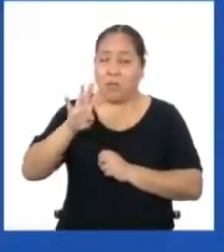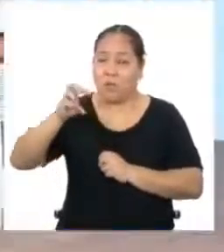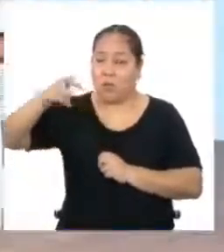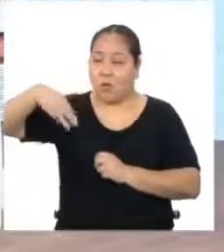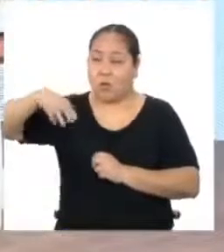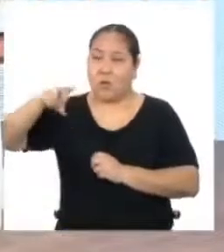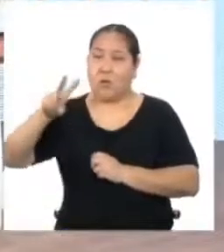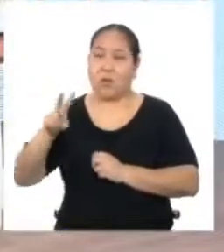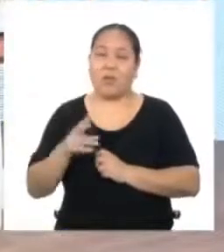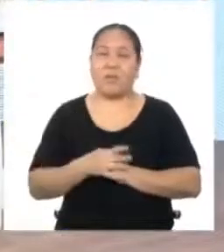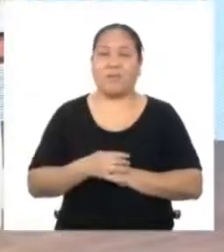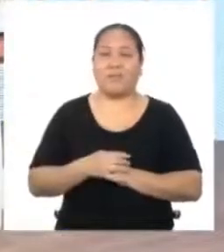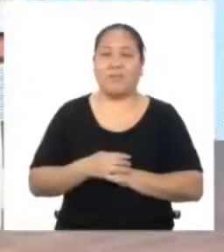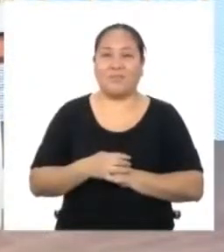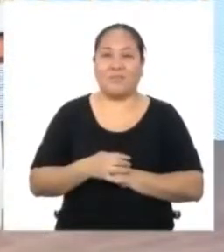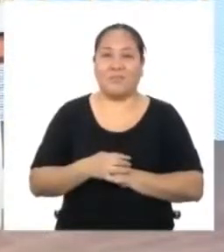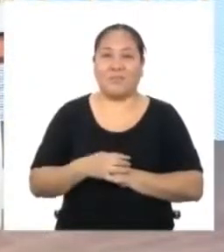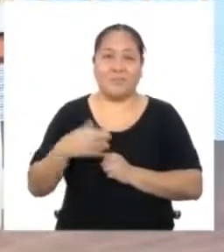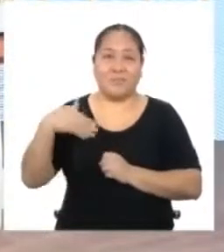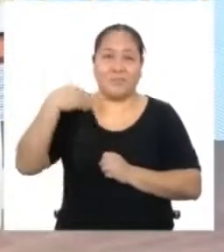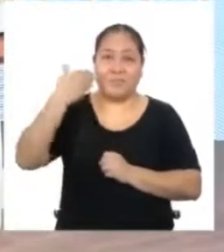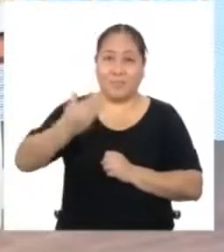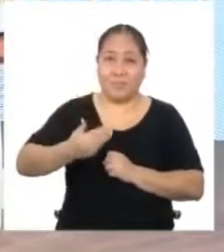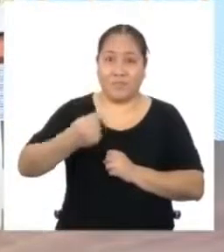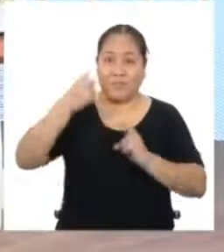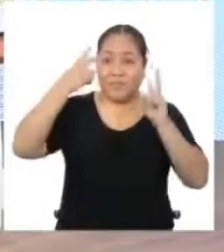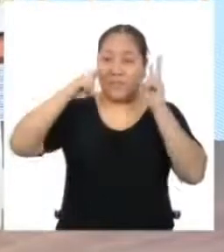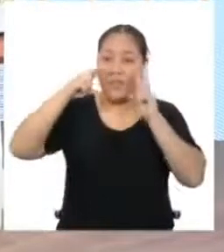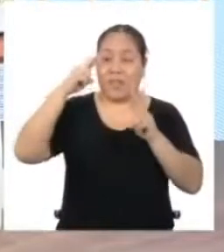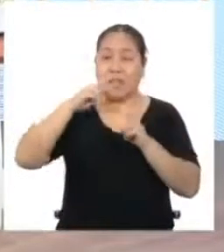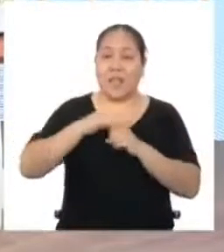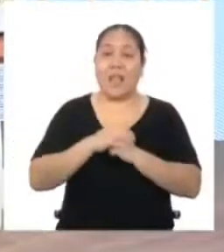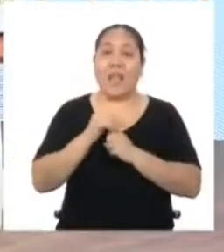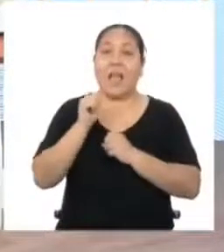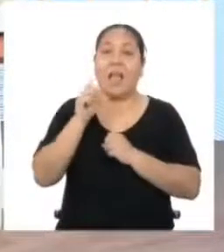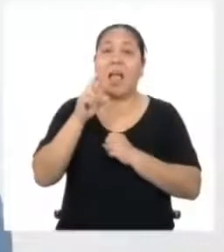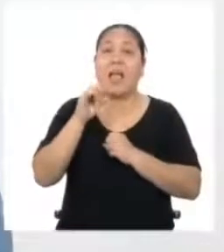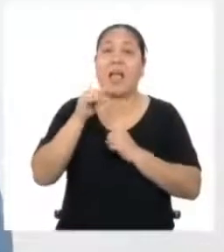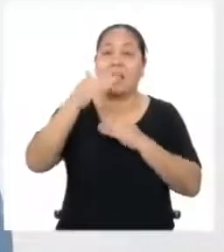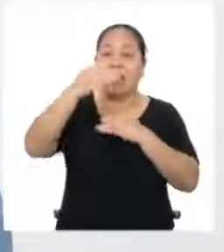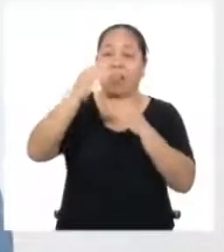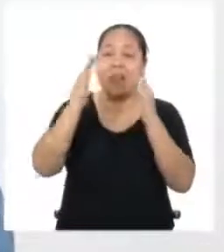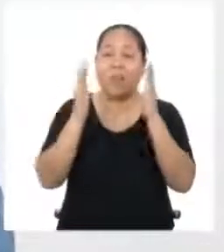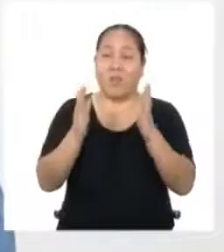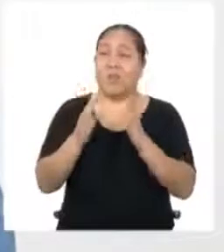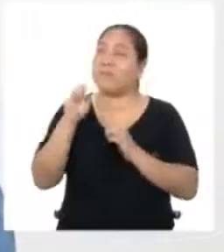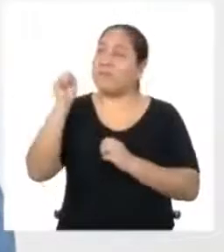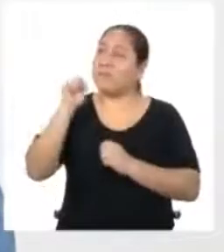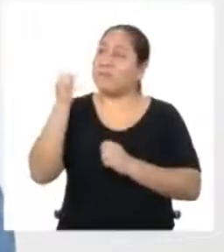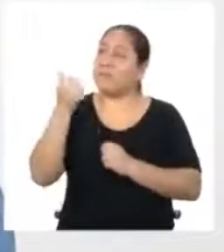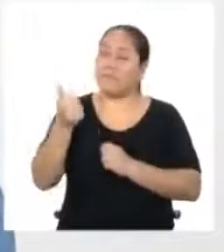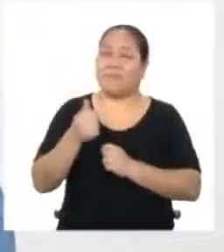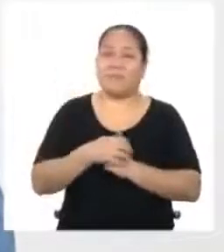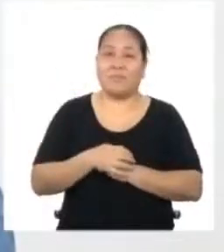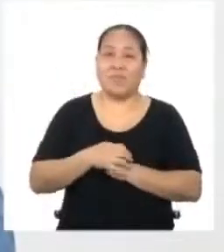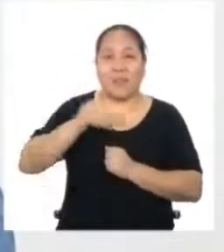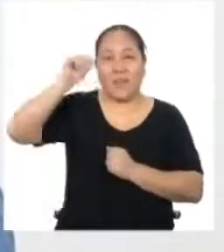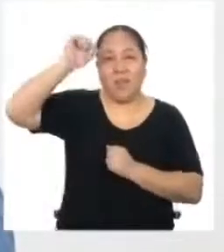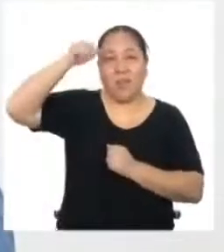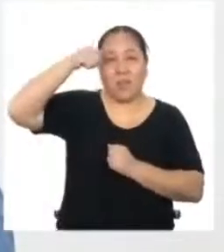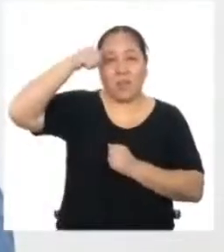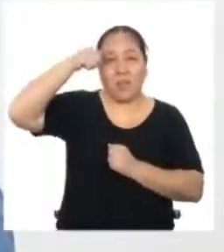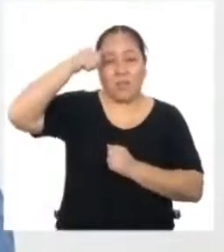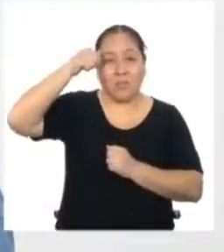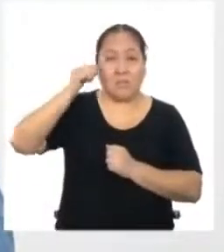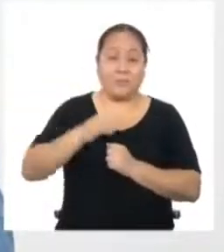El siguiente paso debería ser calcular el área del cuadrado ¿No es así? Sí Recordemos la fórmula